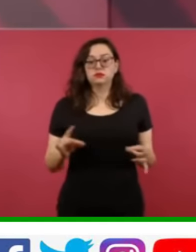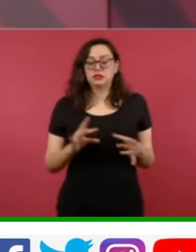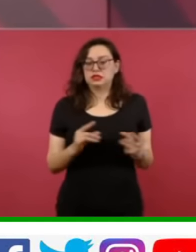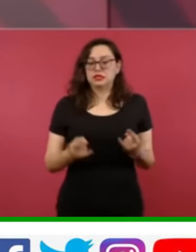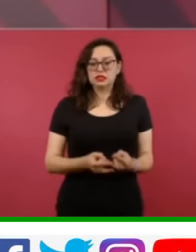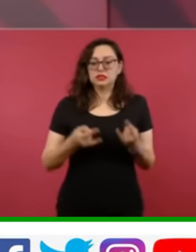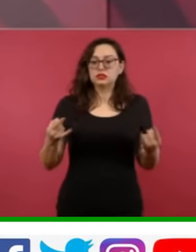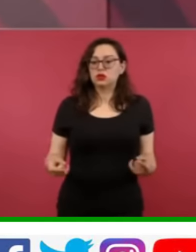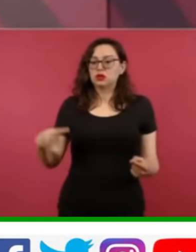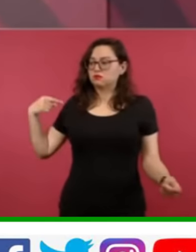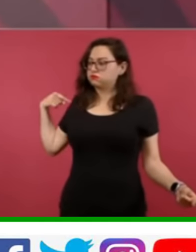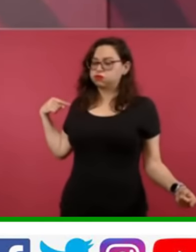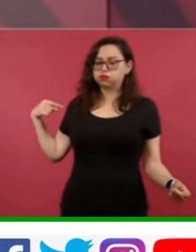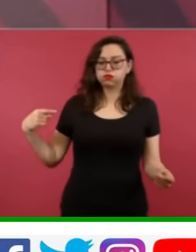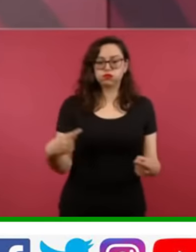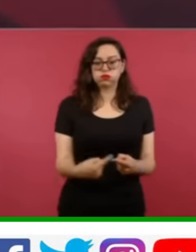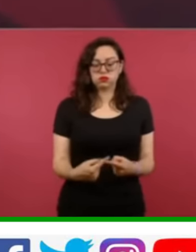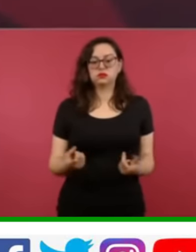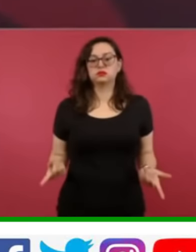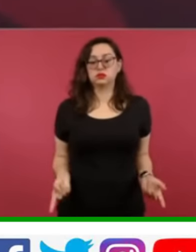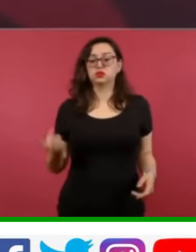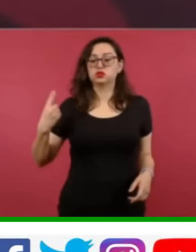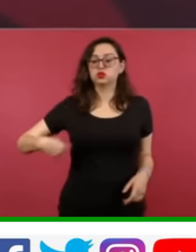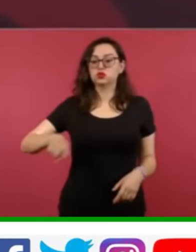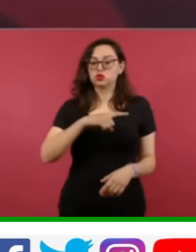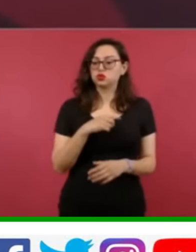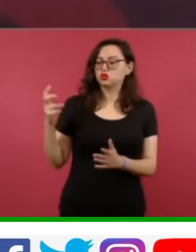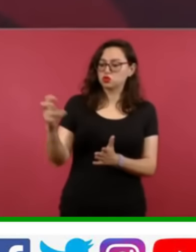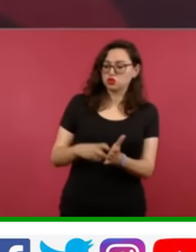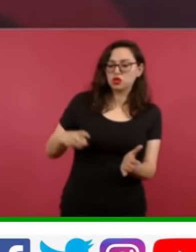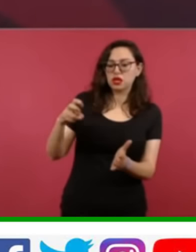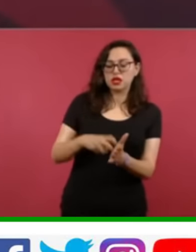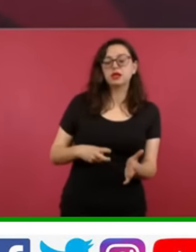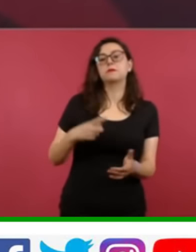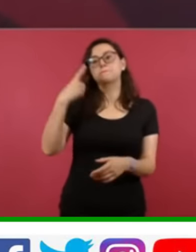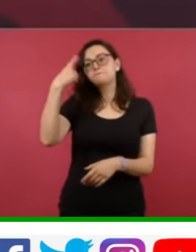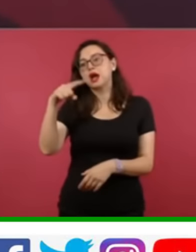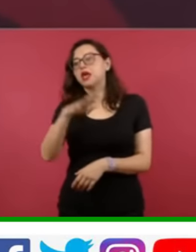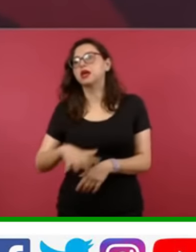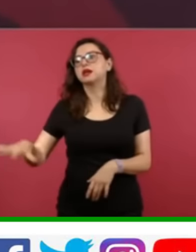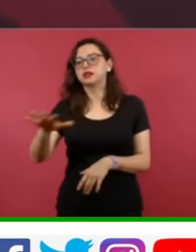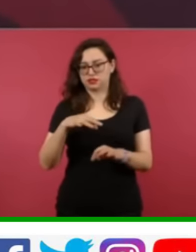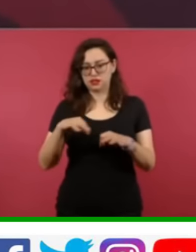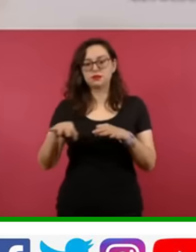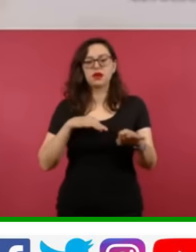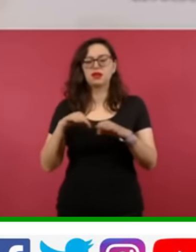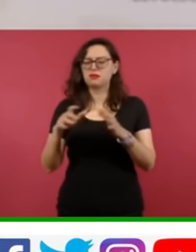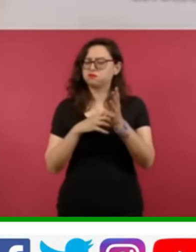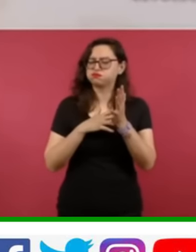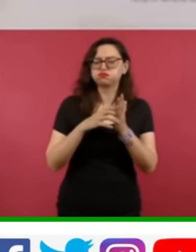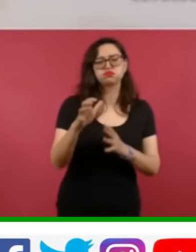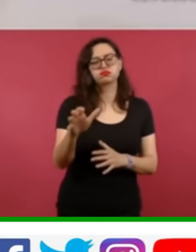lo que queremos corregir? Mejorar en beneficio de millones